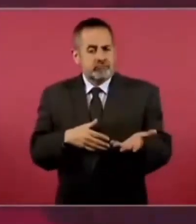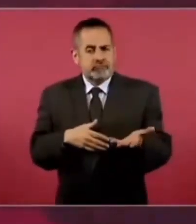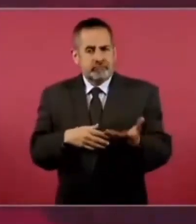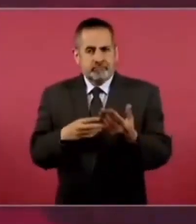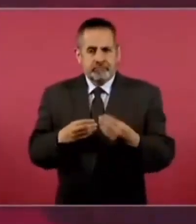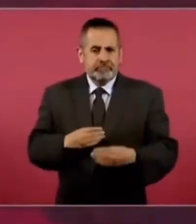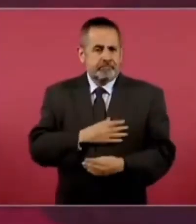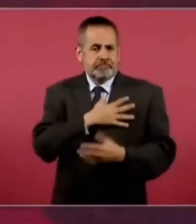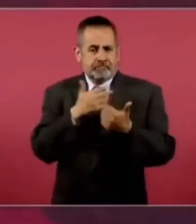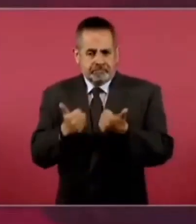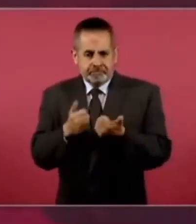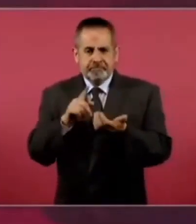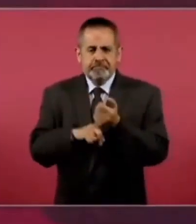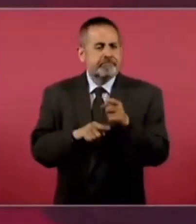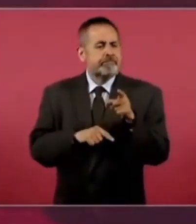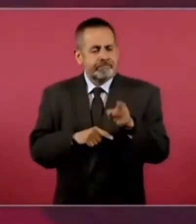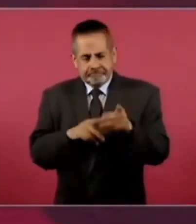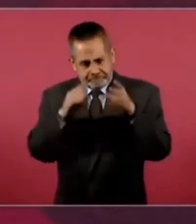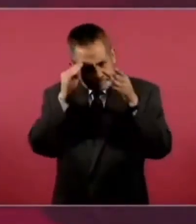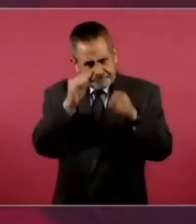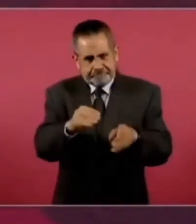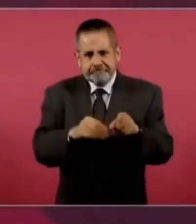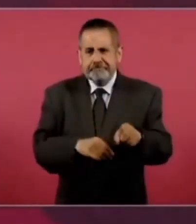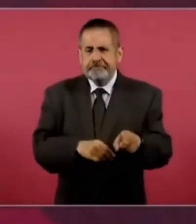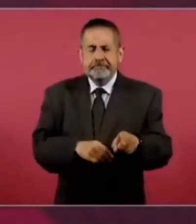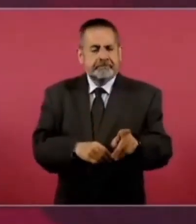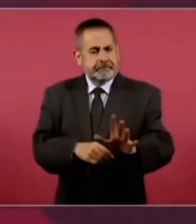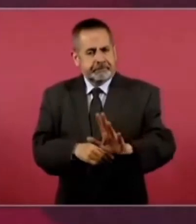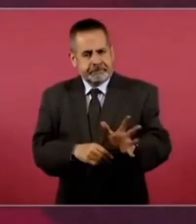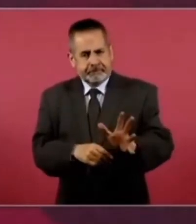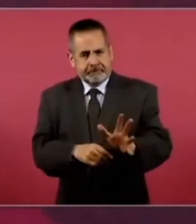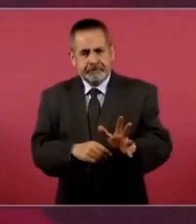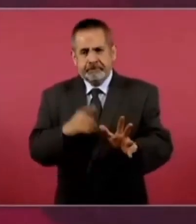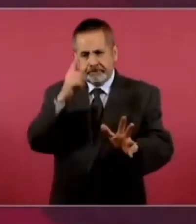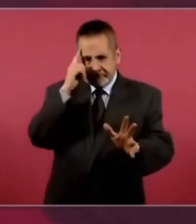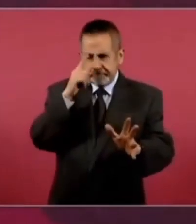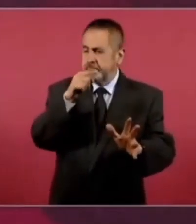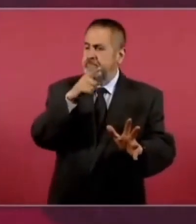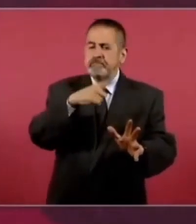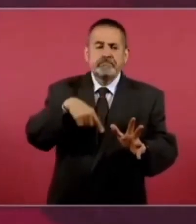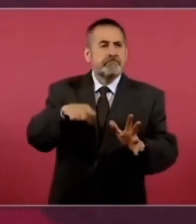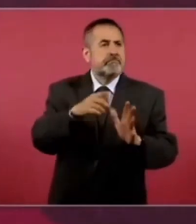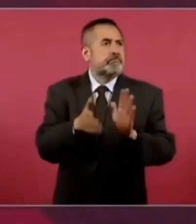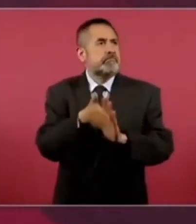las obras,